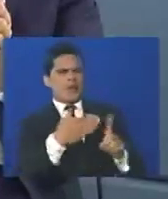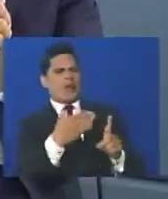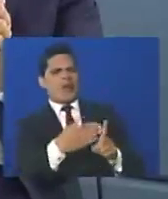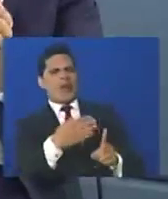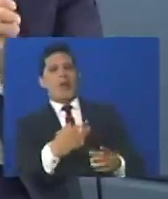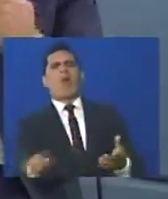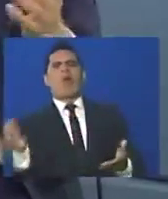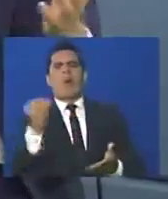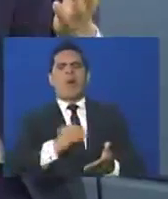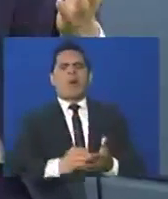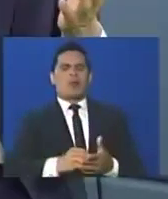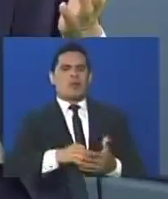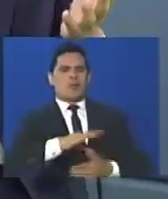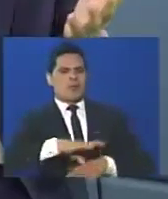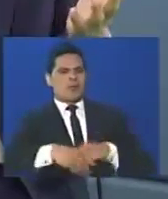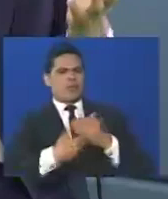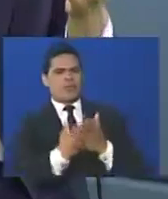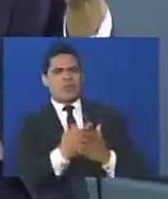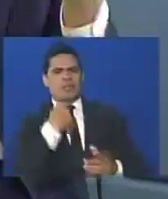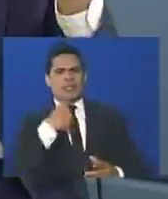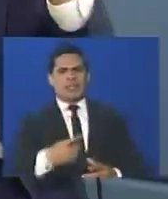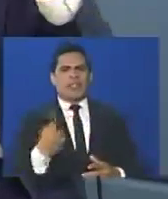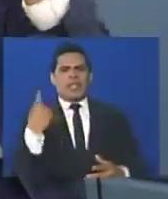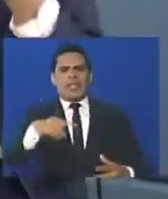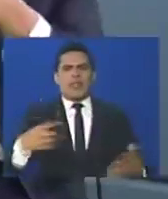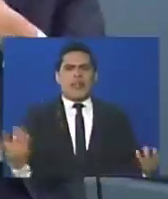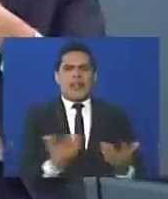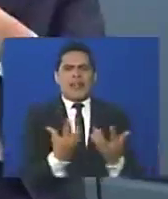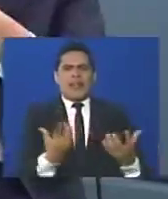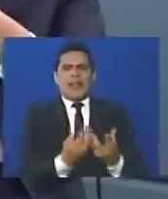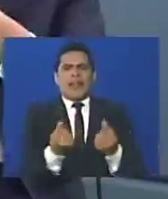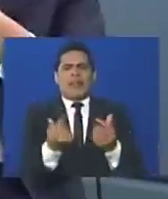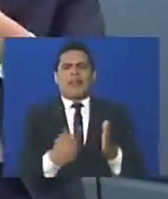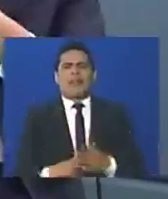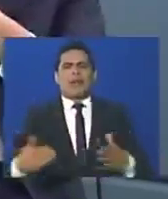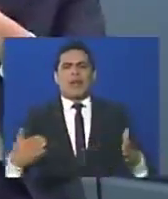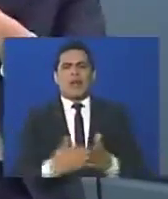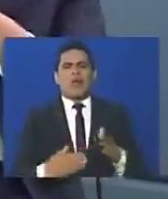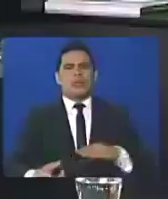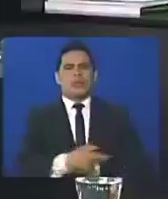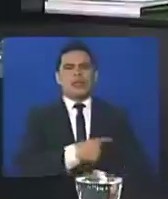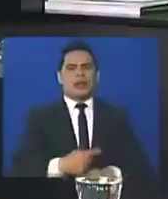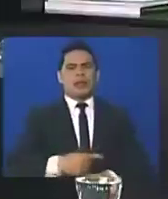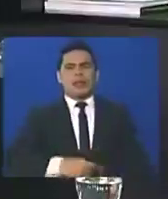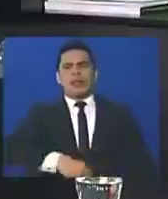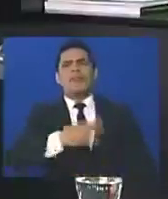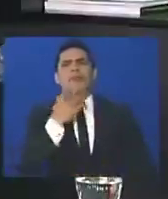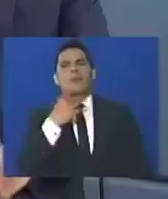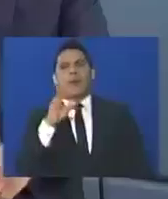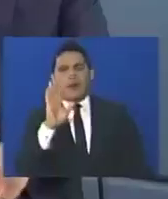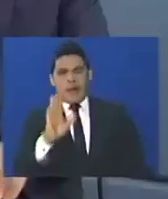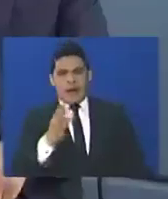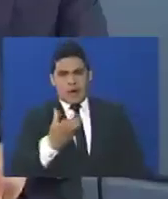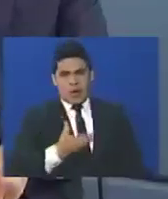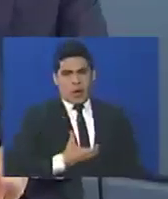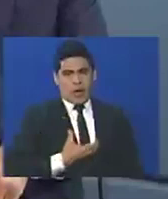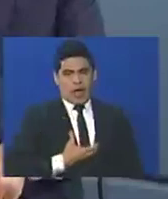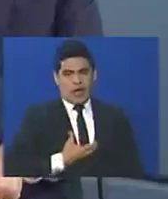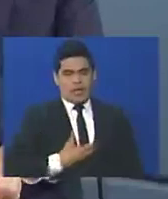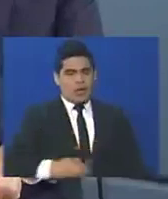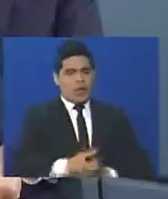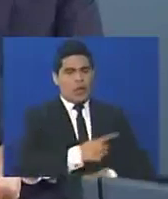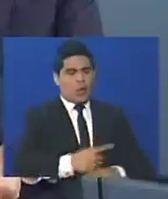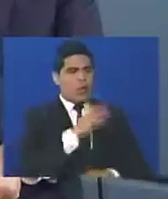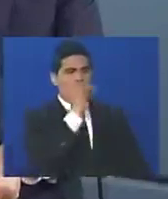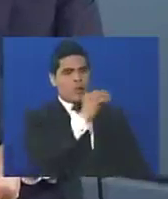llamando, conspiradores que tenían una guerra económica contra el gobierno, a los alcaldes y gobernadores,